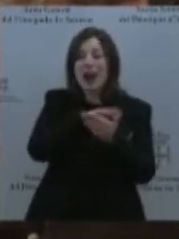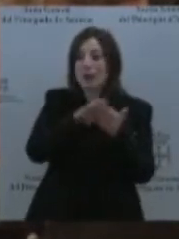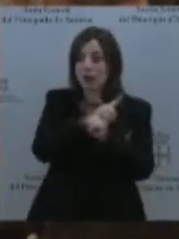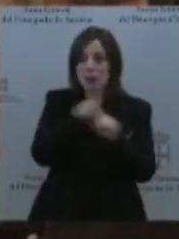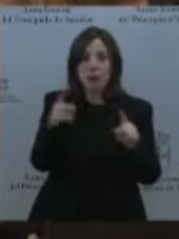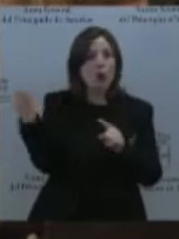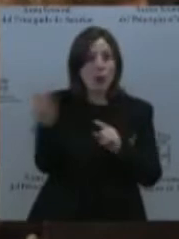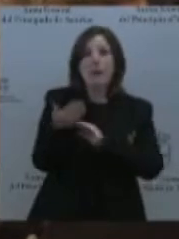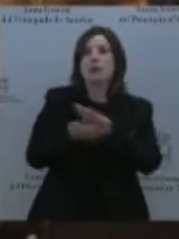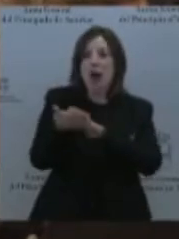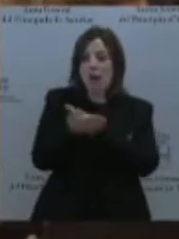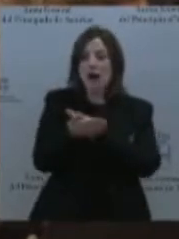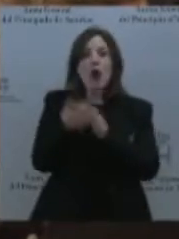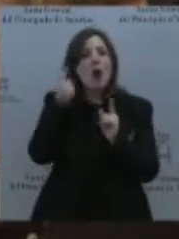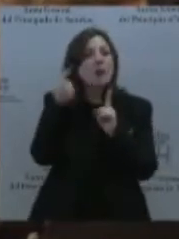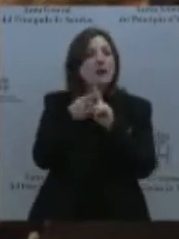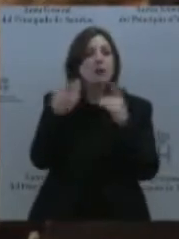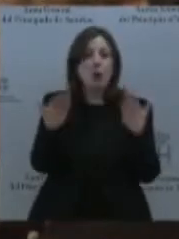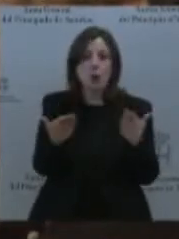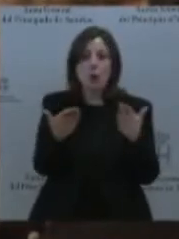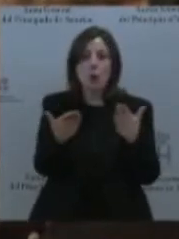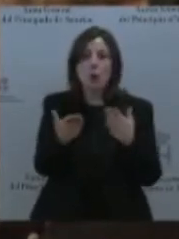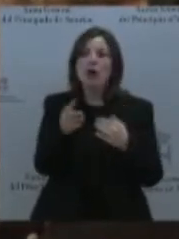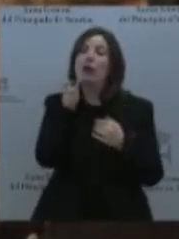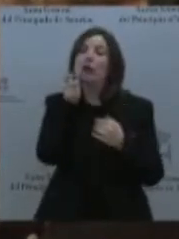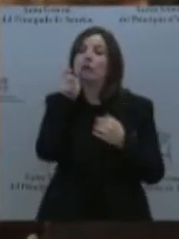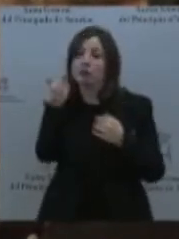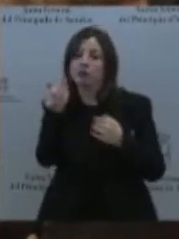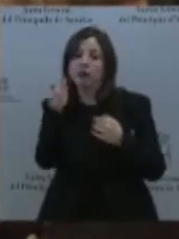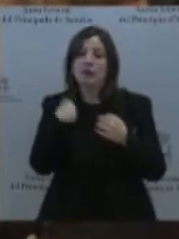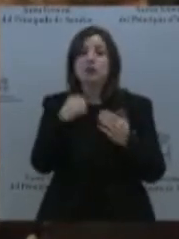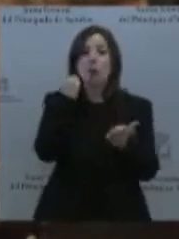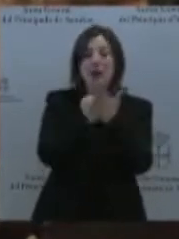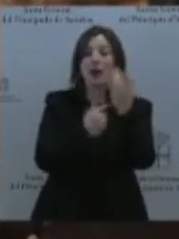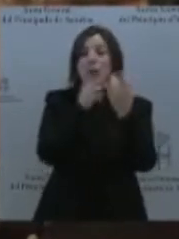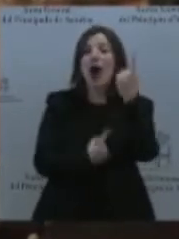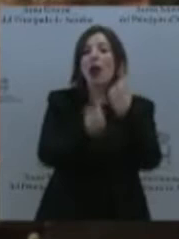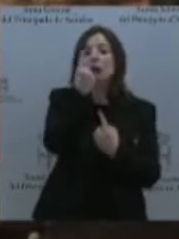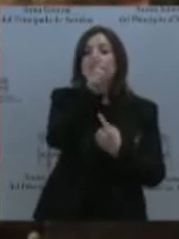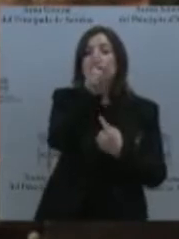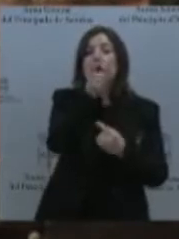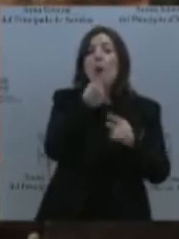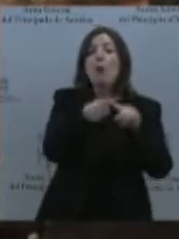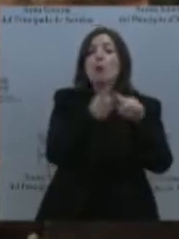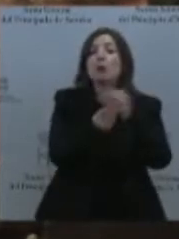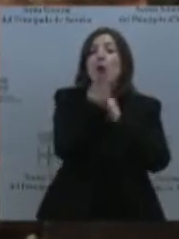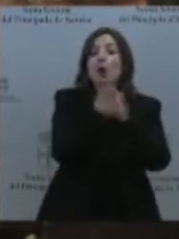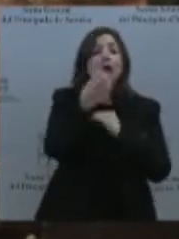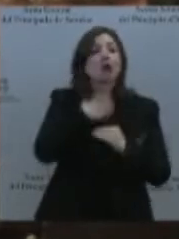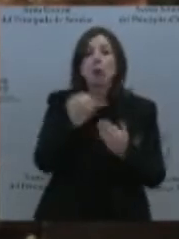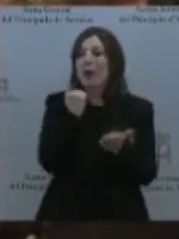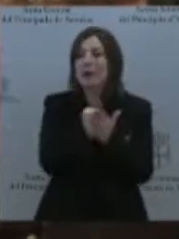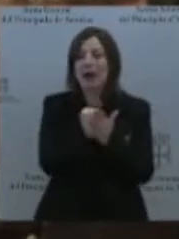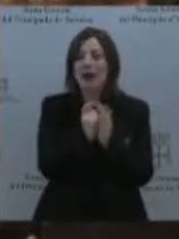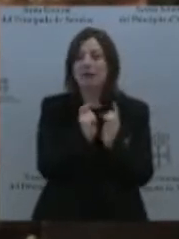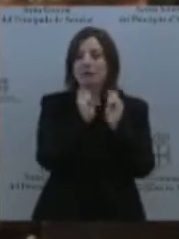nomenclatura de las marcas, porque existen algunos productos y algunos productores que no pueden poner una marca determinada, porque hay otra empresa